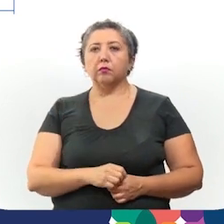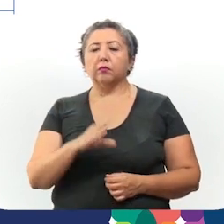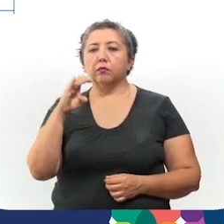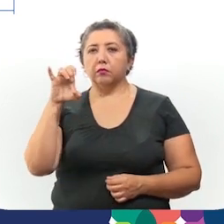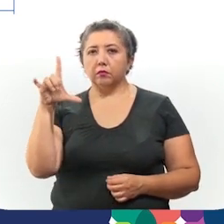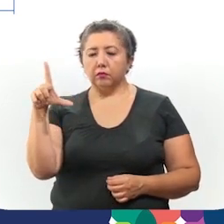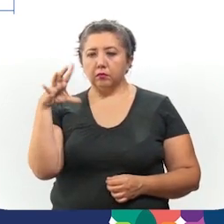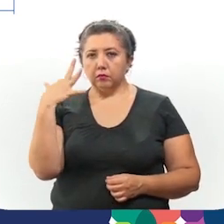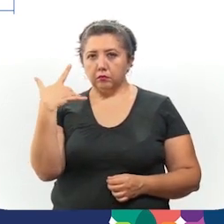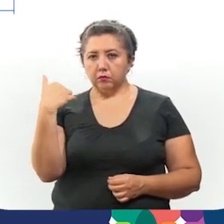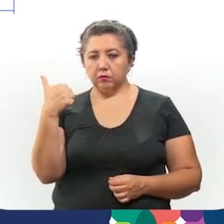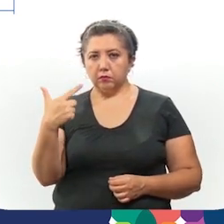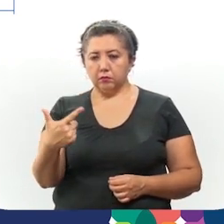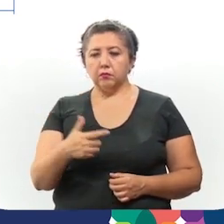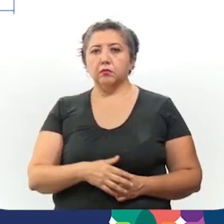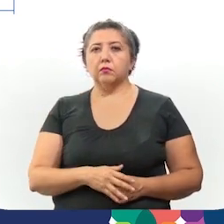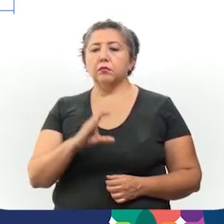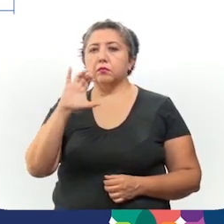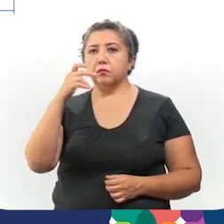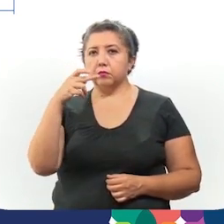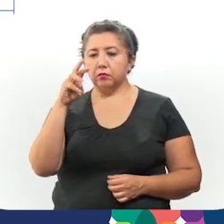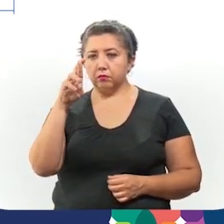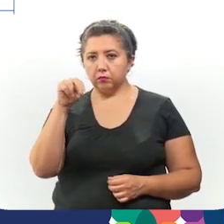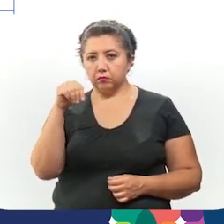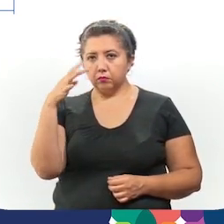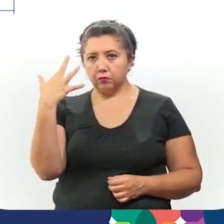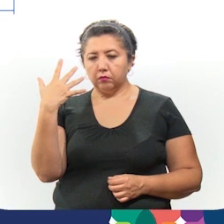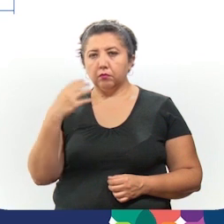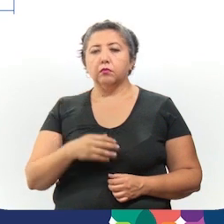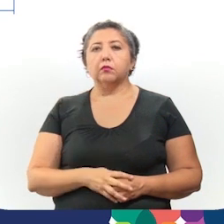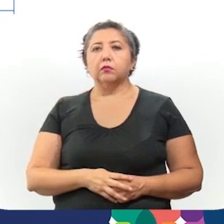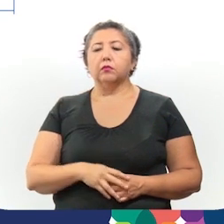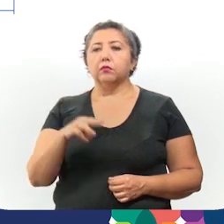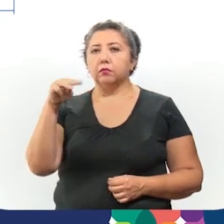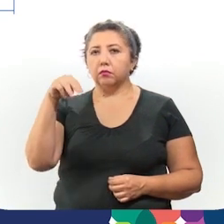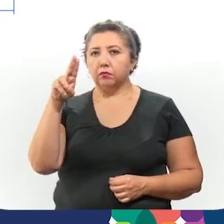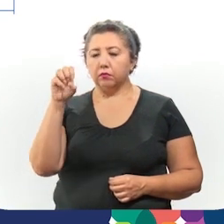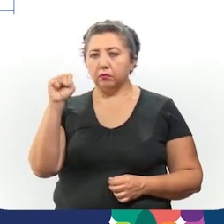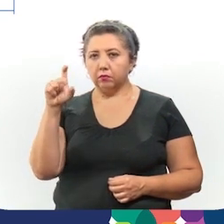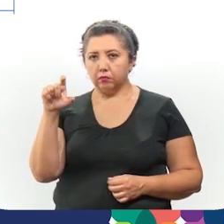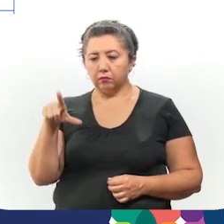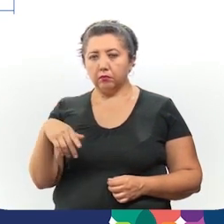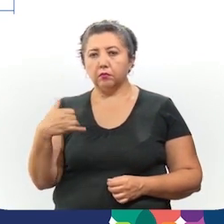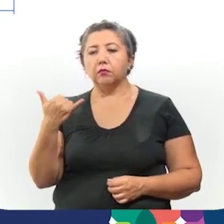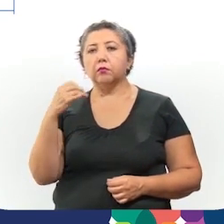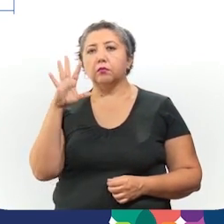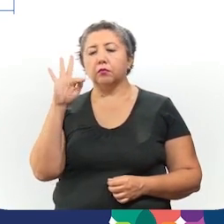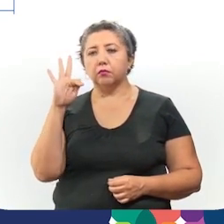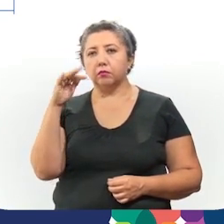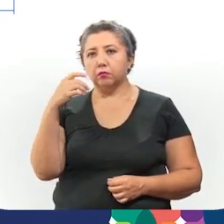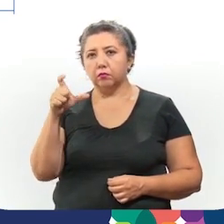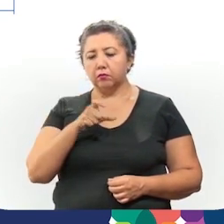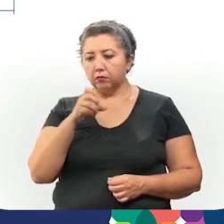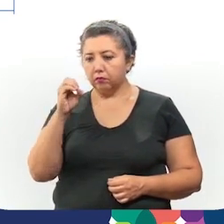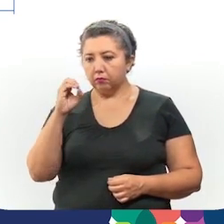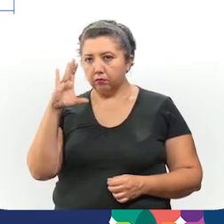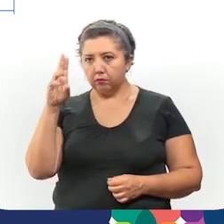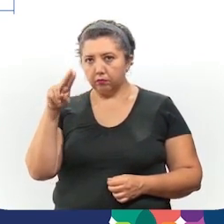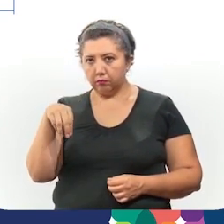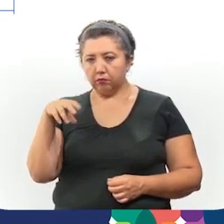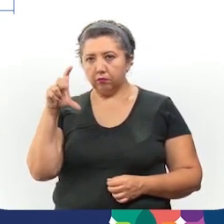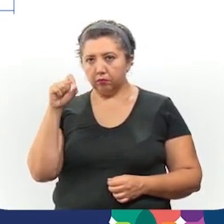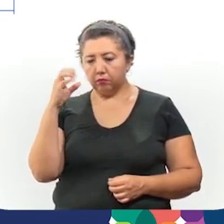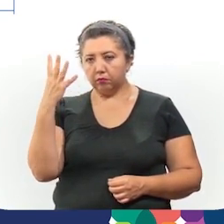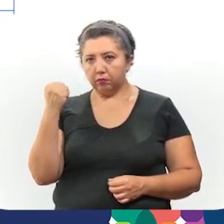Ciudad Cauquel, 57, Chubornada, Hidalgo, 50, Mulsais, 40, Xoclán, López, Portillo, 29,